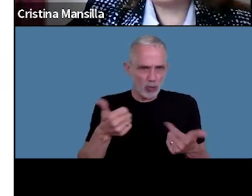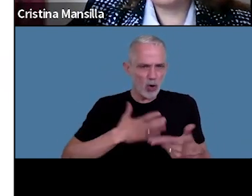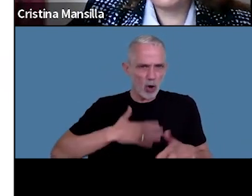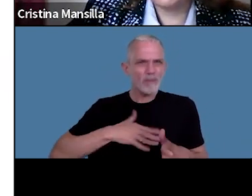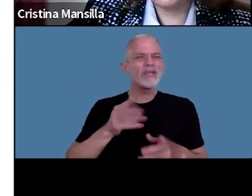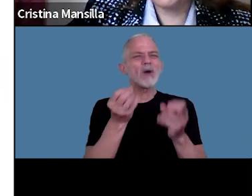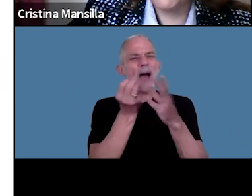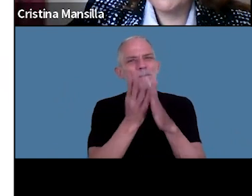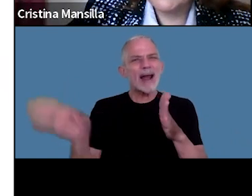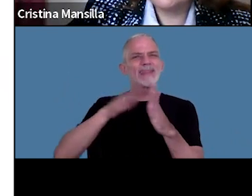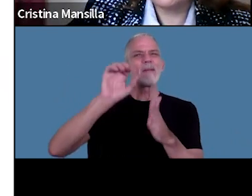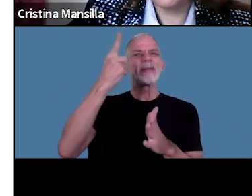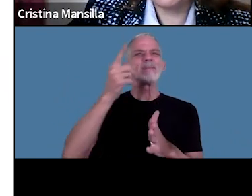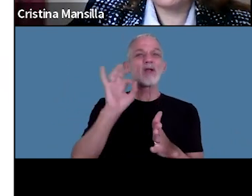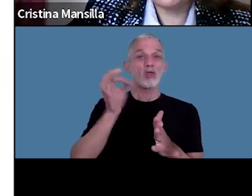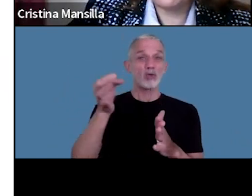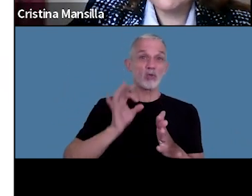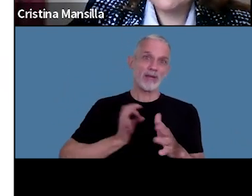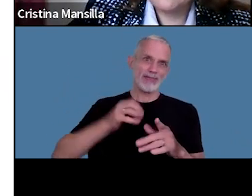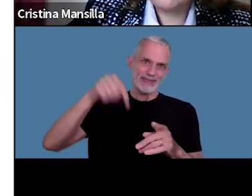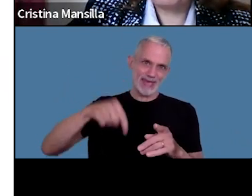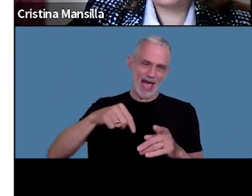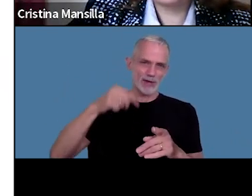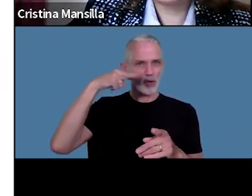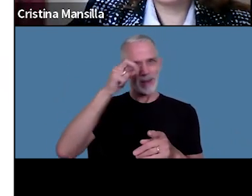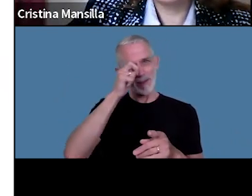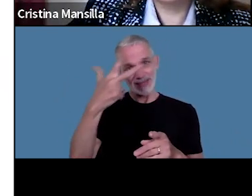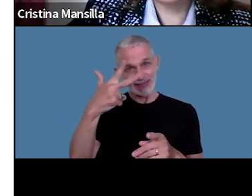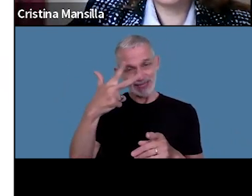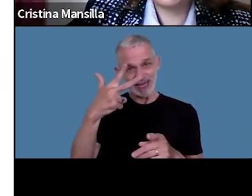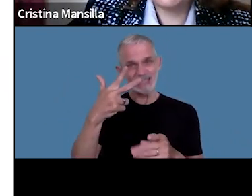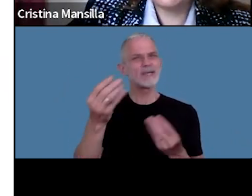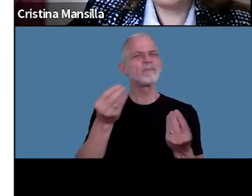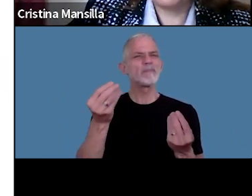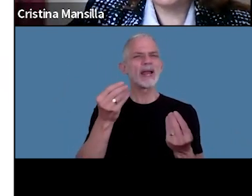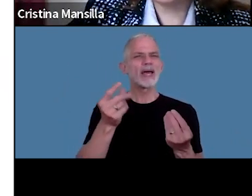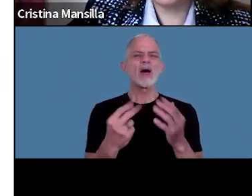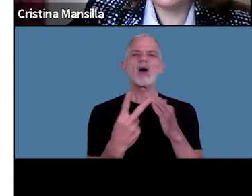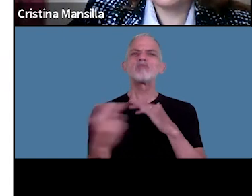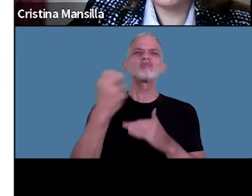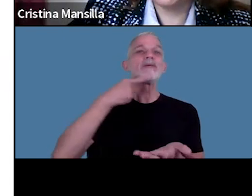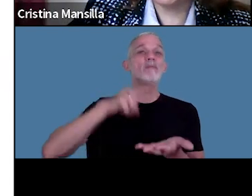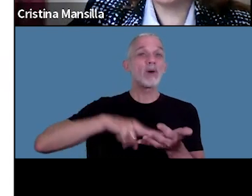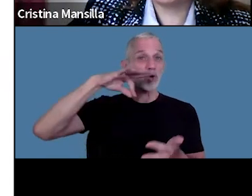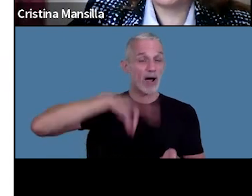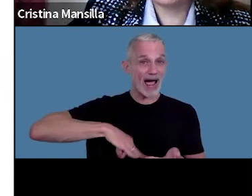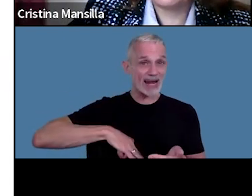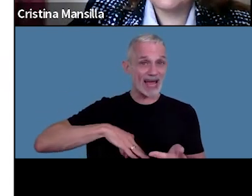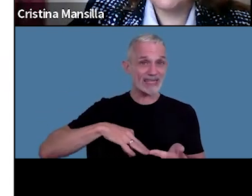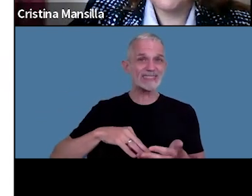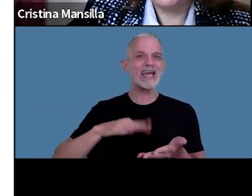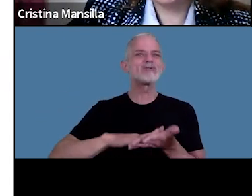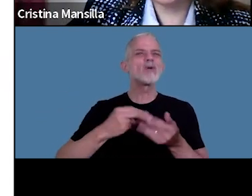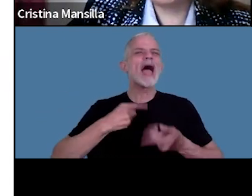partir del 1 de octubre del 2023 para que retengan impuesto a las ganancias sobre el